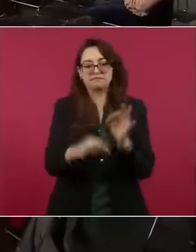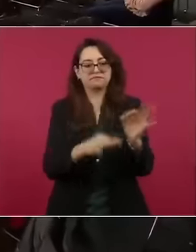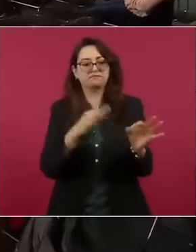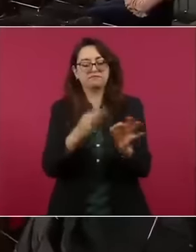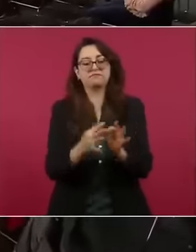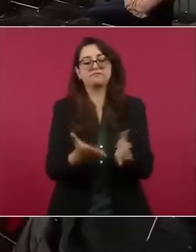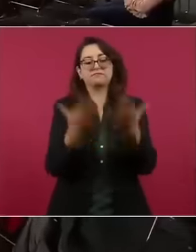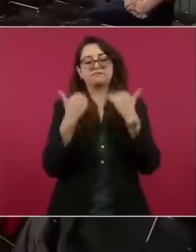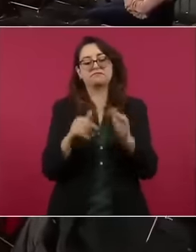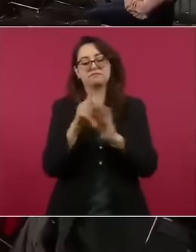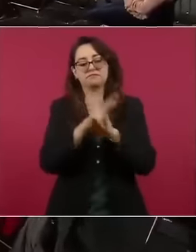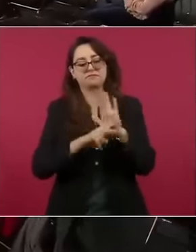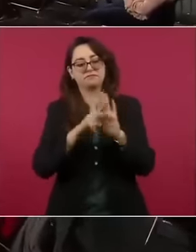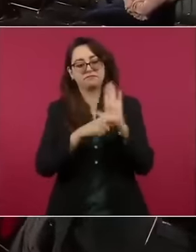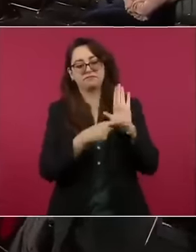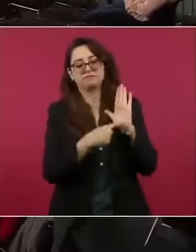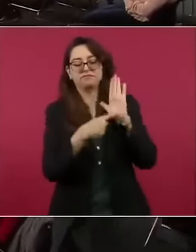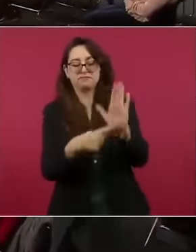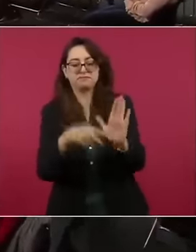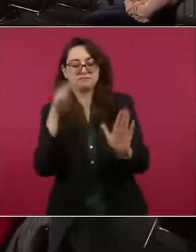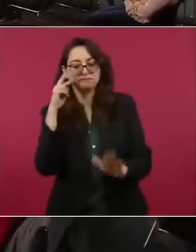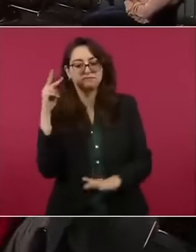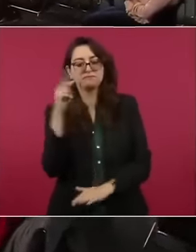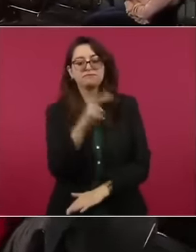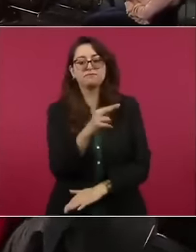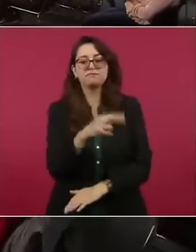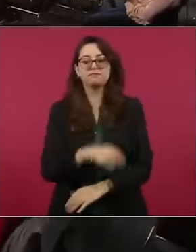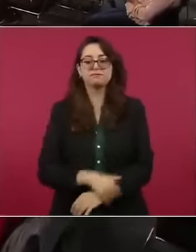cuenta del avance de las obras. Gracias, presidente.